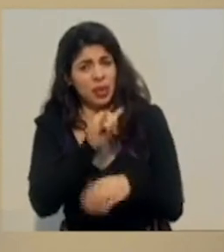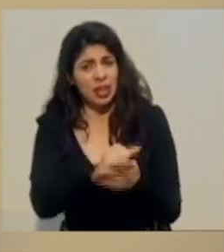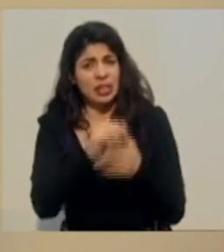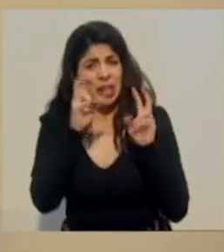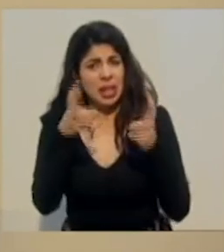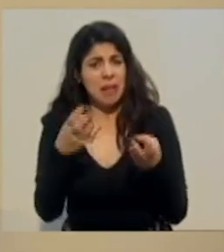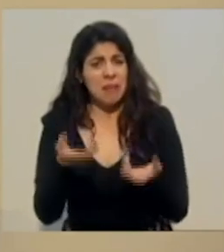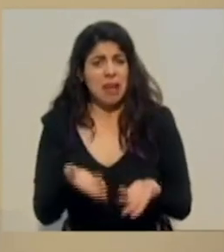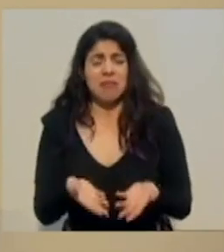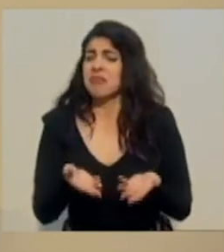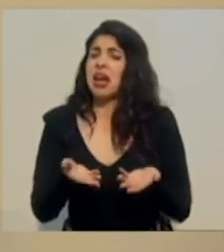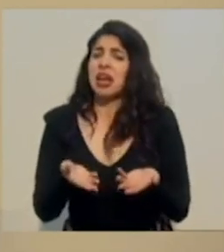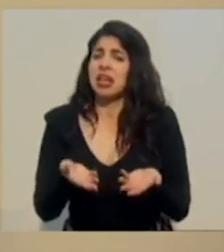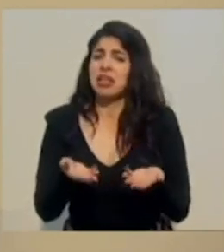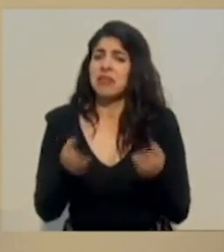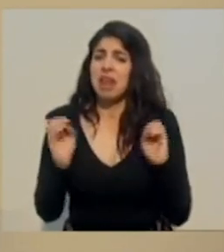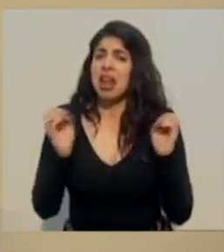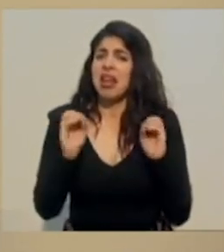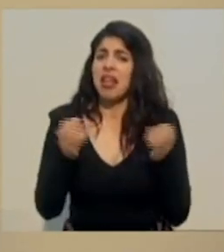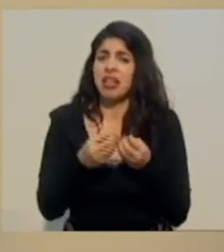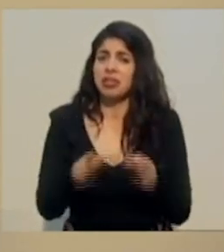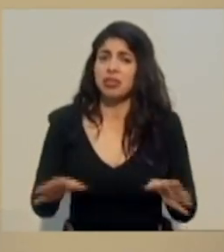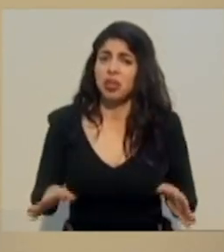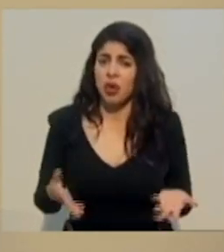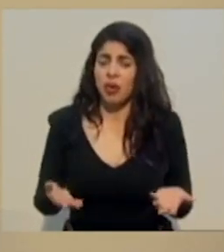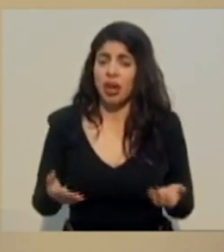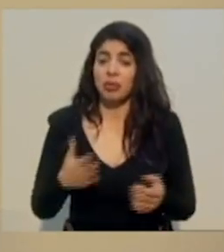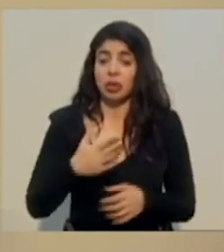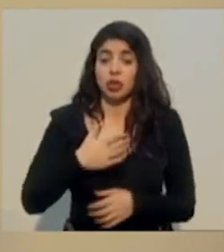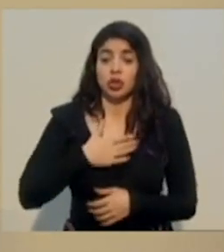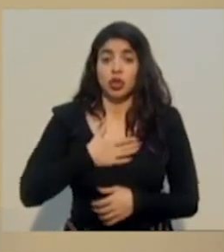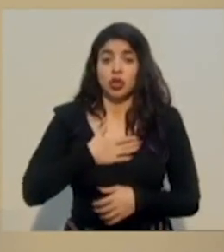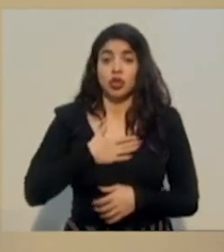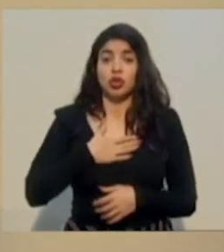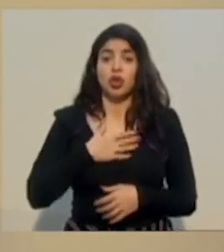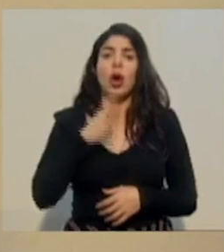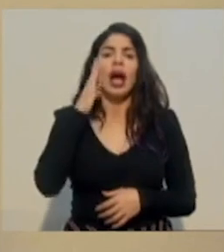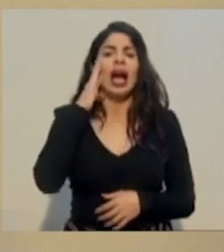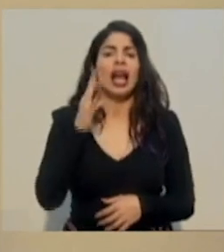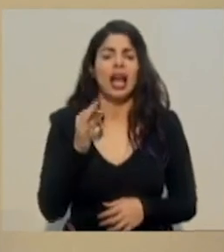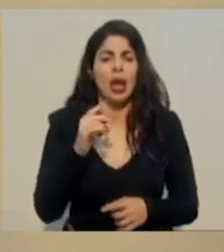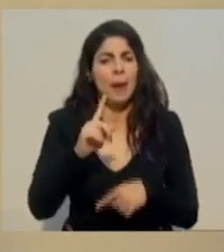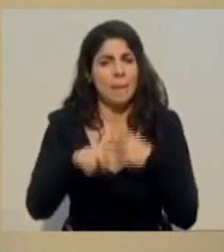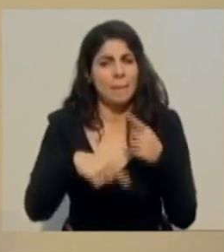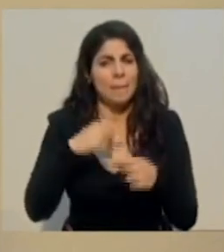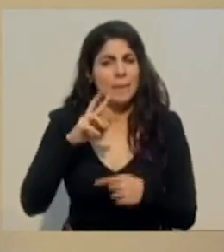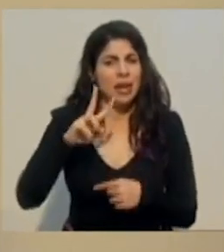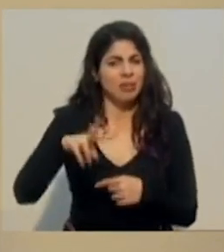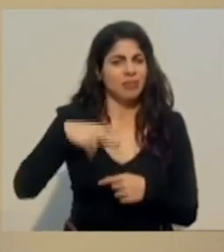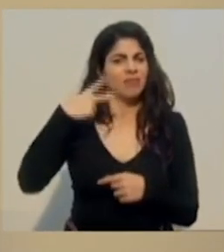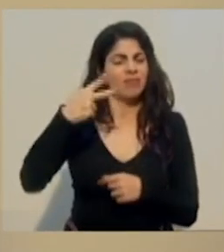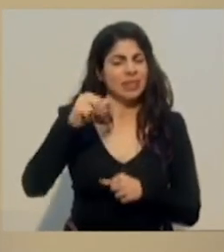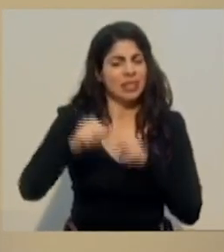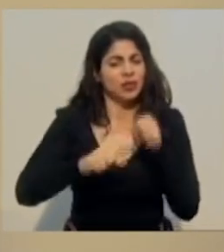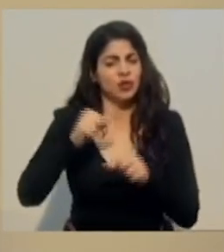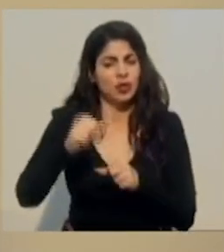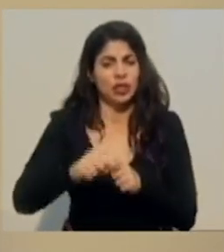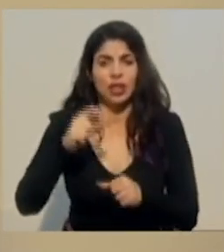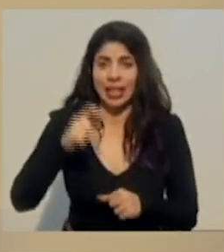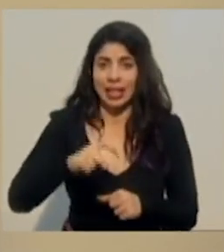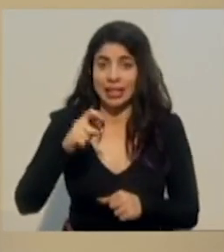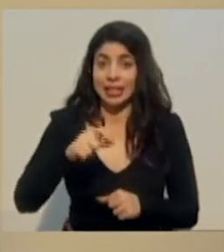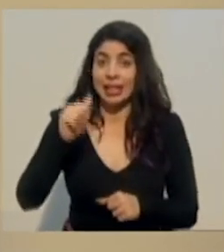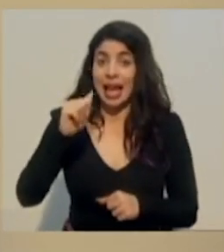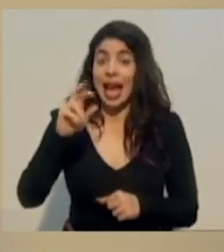tema. Aquí nadie sobra, ¿verdad? Y yo más bien creo que vamos a reforzar los esfuerzos necesarios. Don